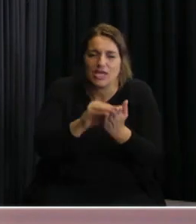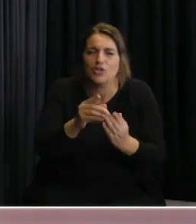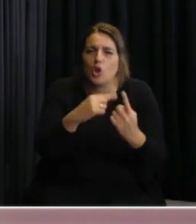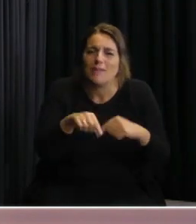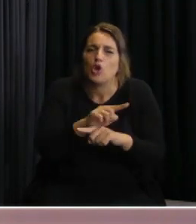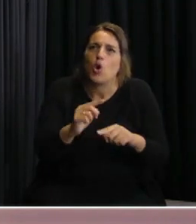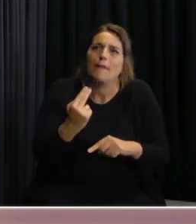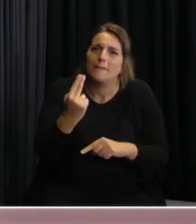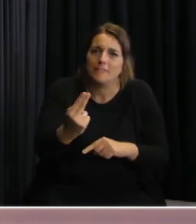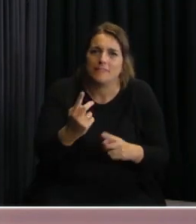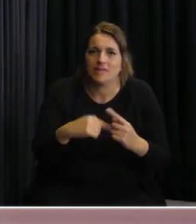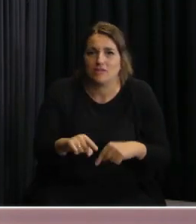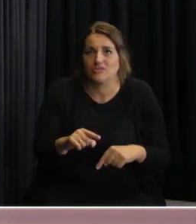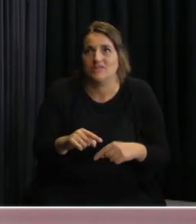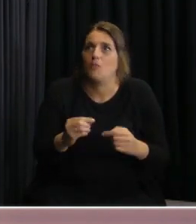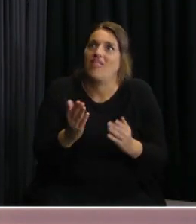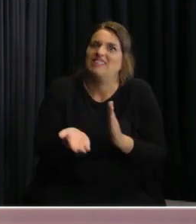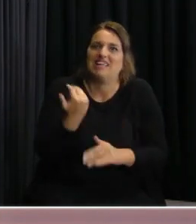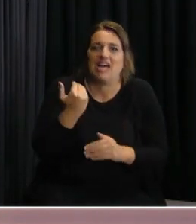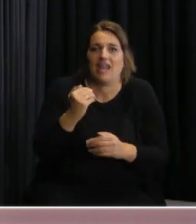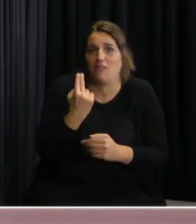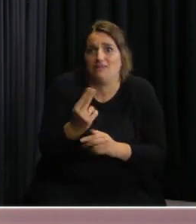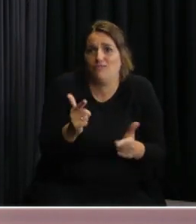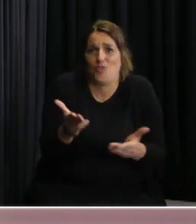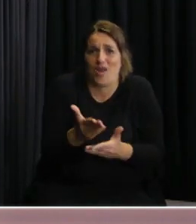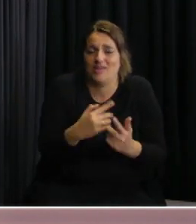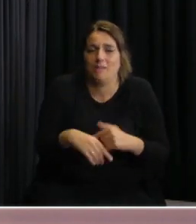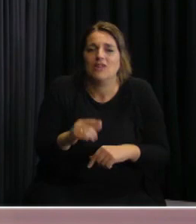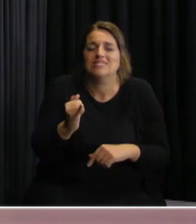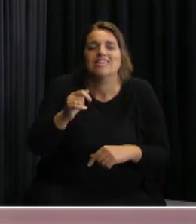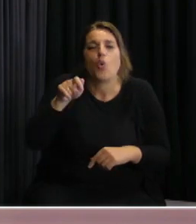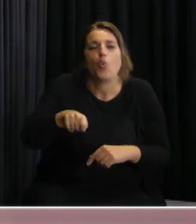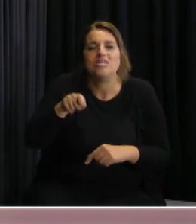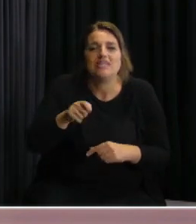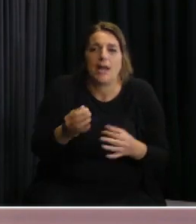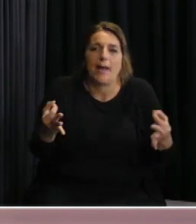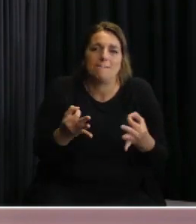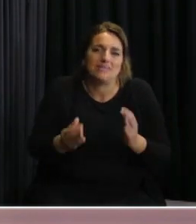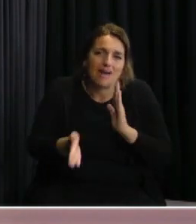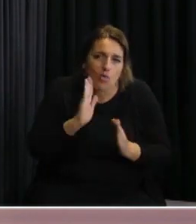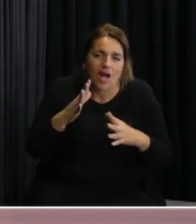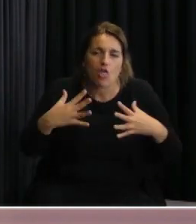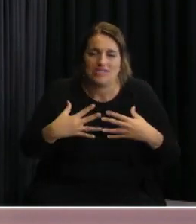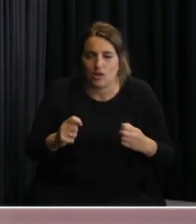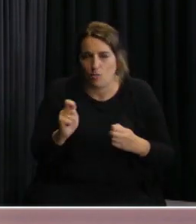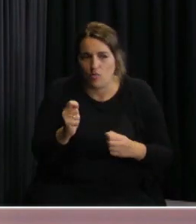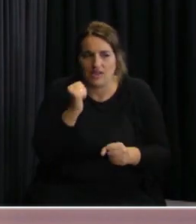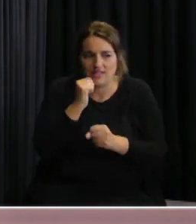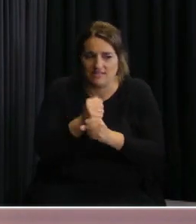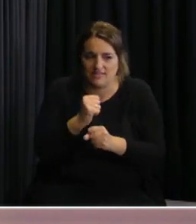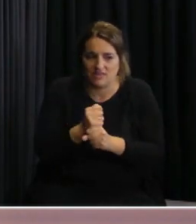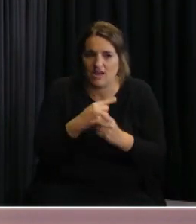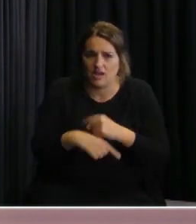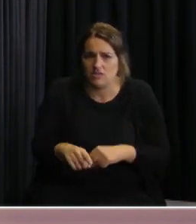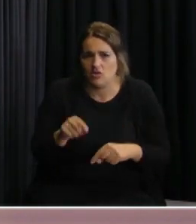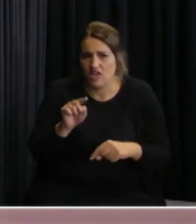pérdida de habilitación no puede darse pero la jurídica del Ministerio de Salud Pública va a estar trabajando en ese sentido en ese